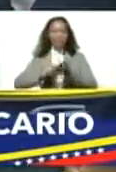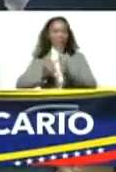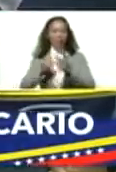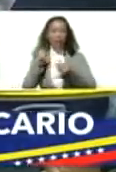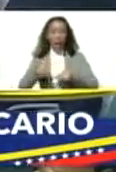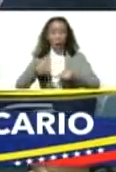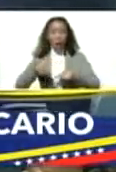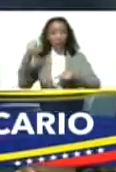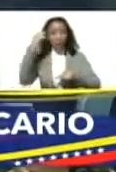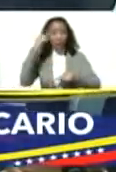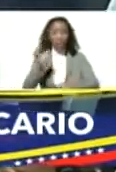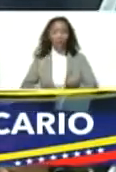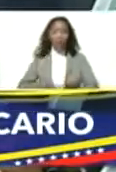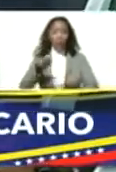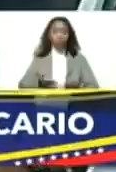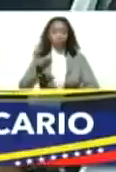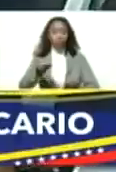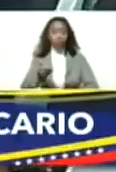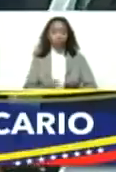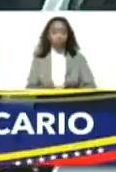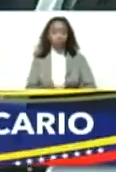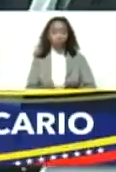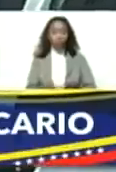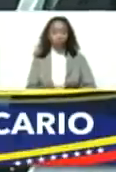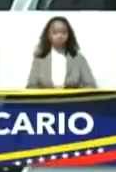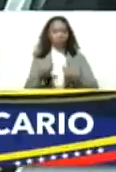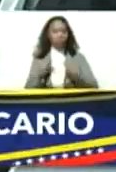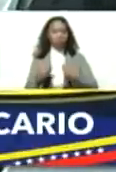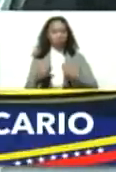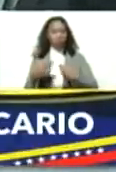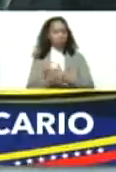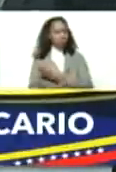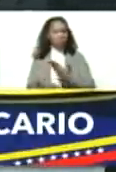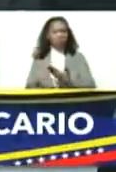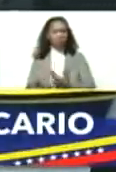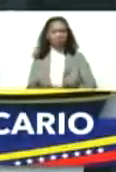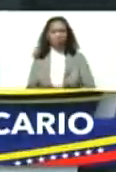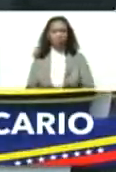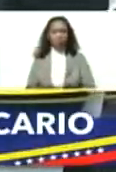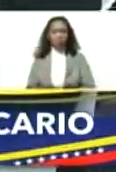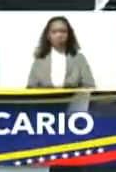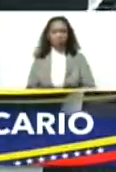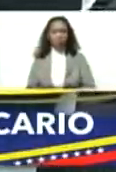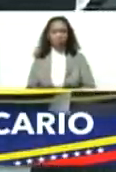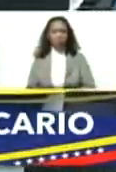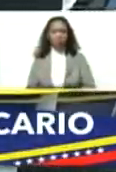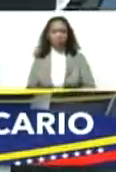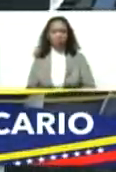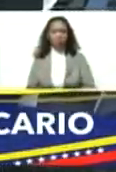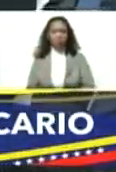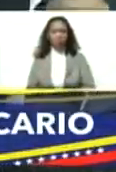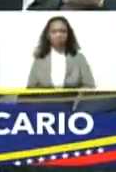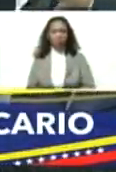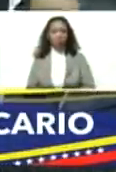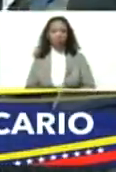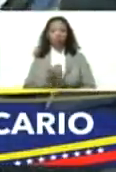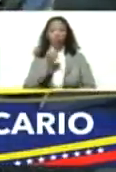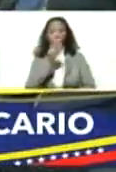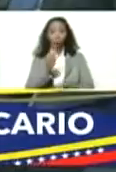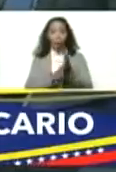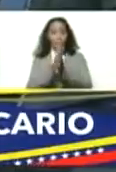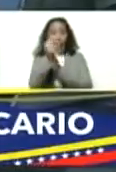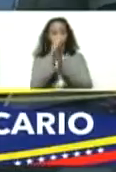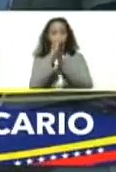fecha cabalística para buenos emprendimientos